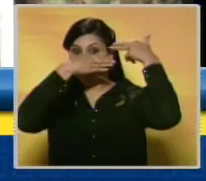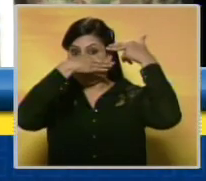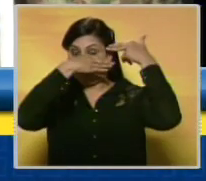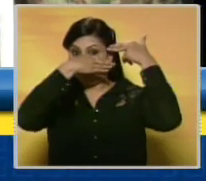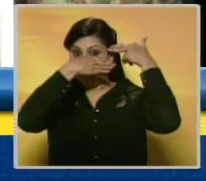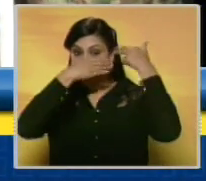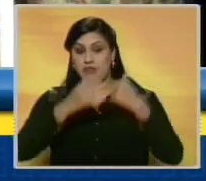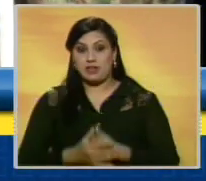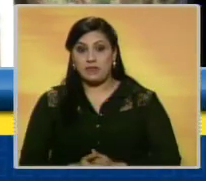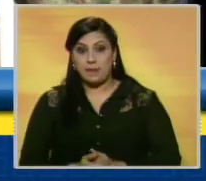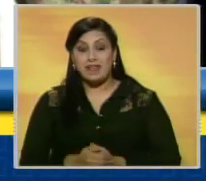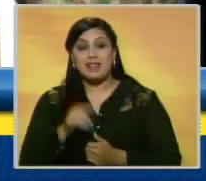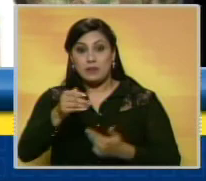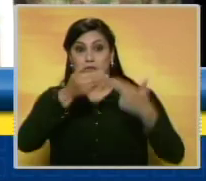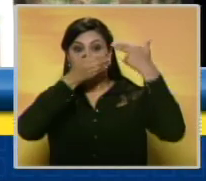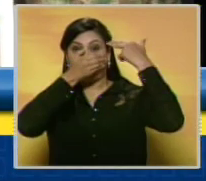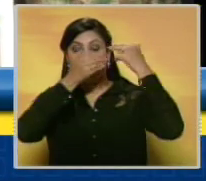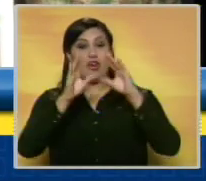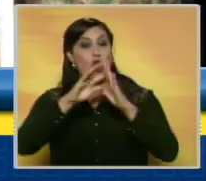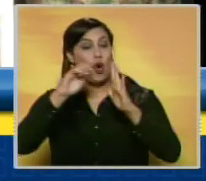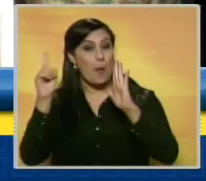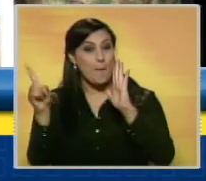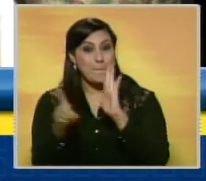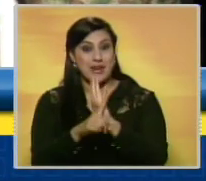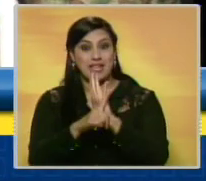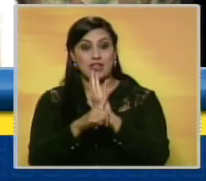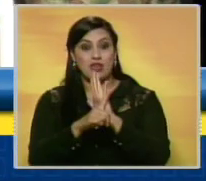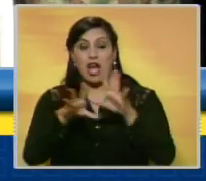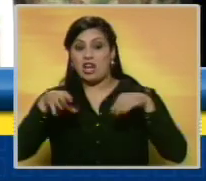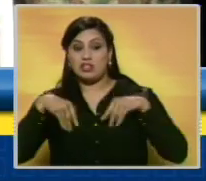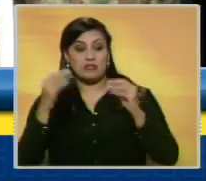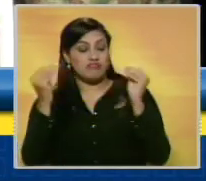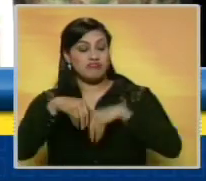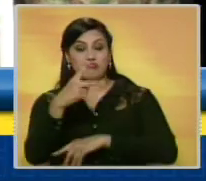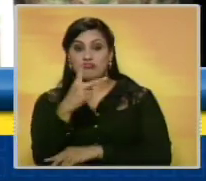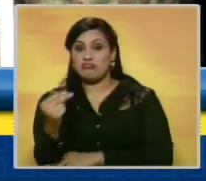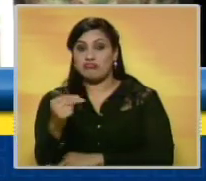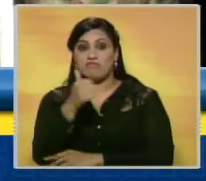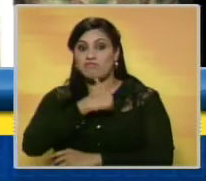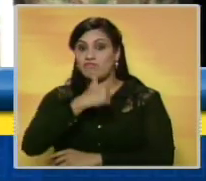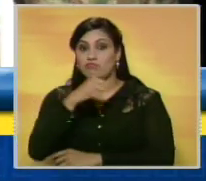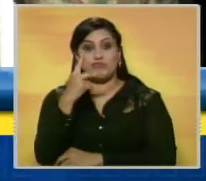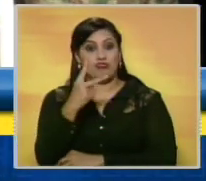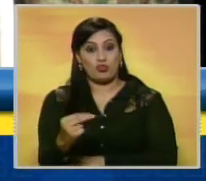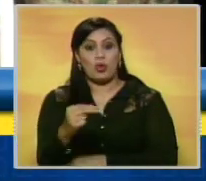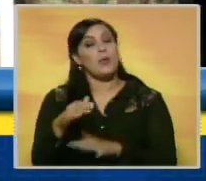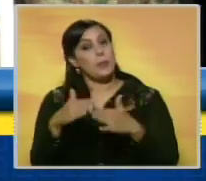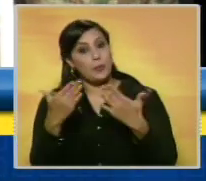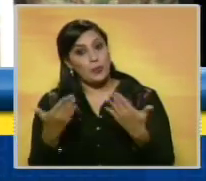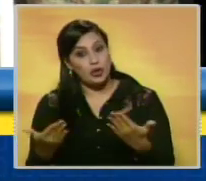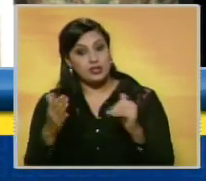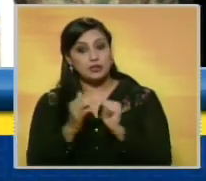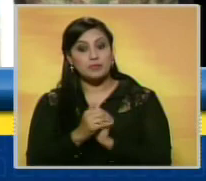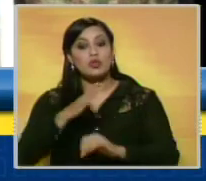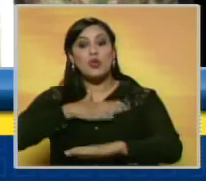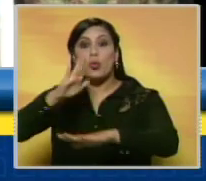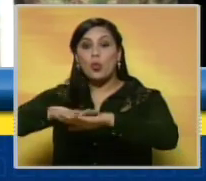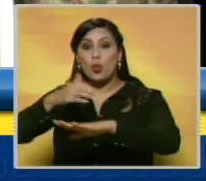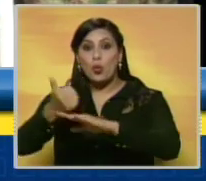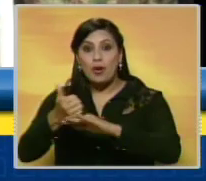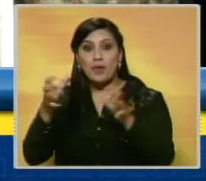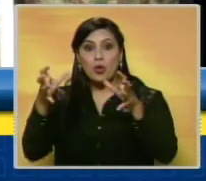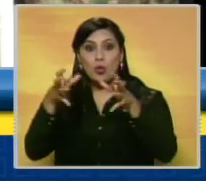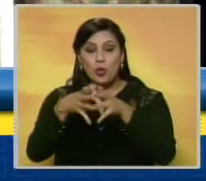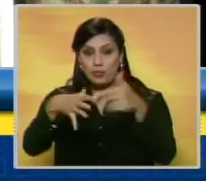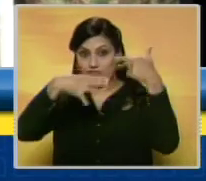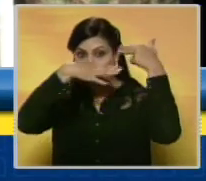Es un secuestro totalmente inaceptable y por eso responsabilizamos a las